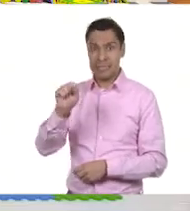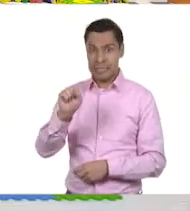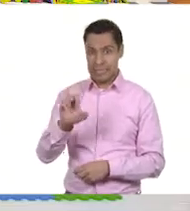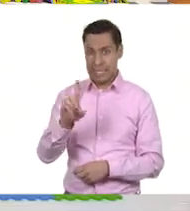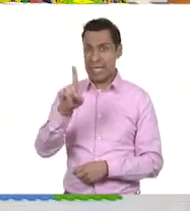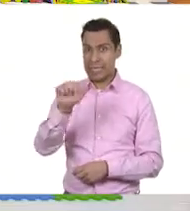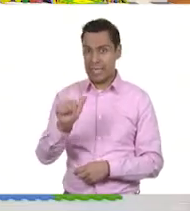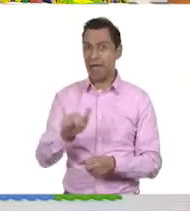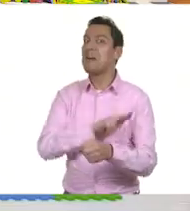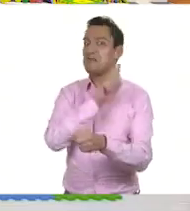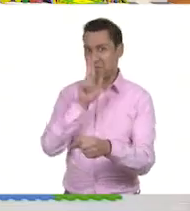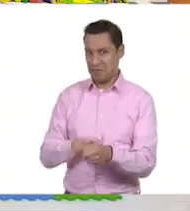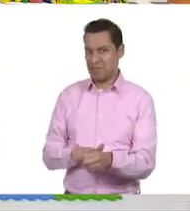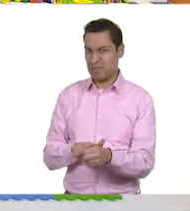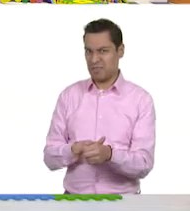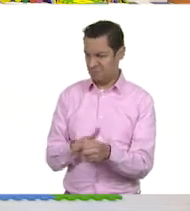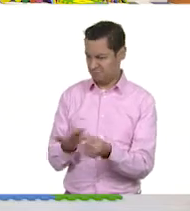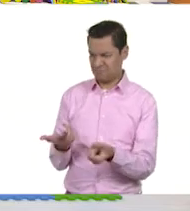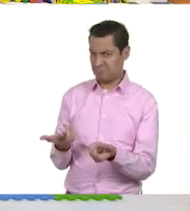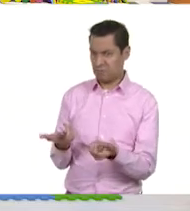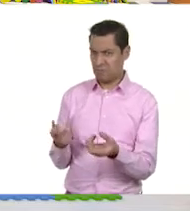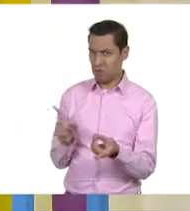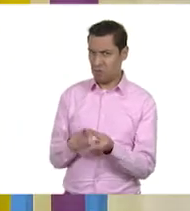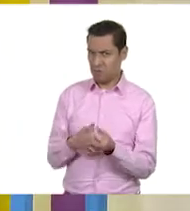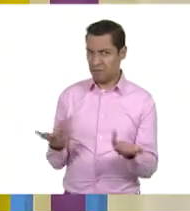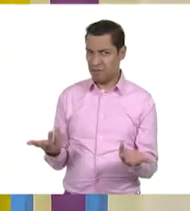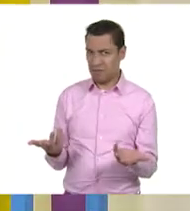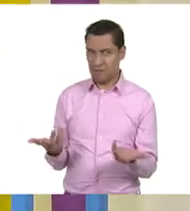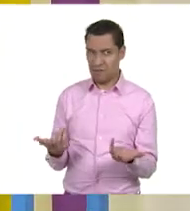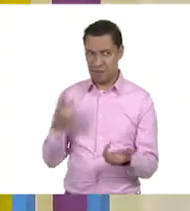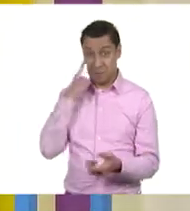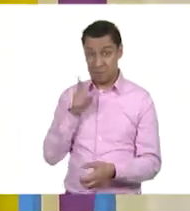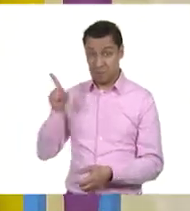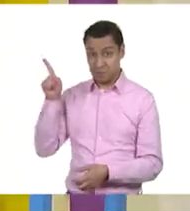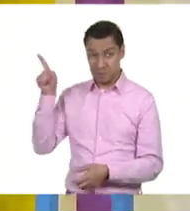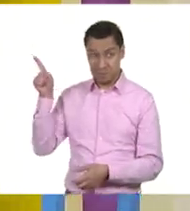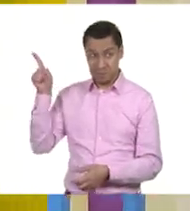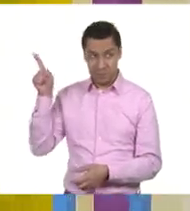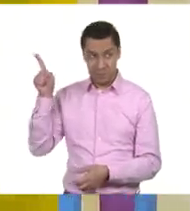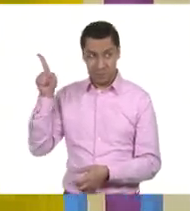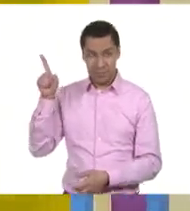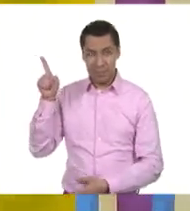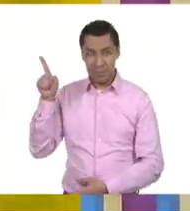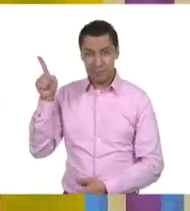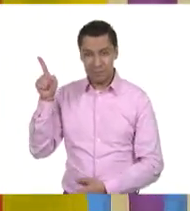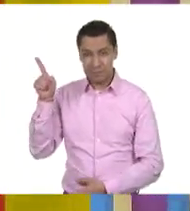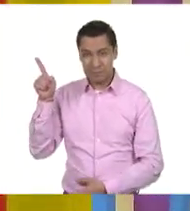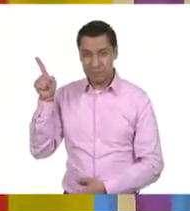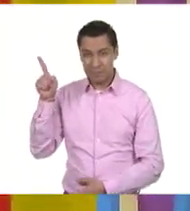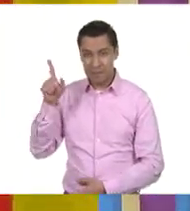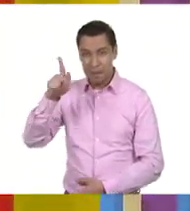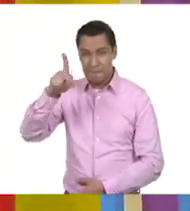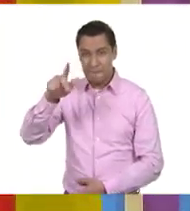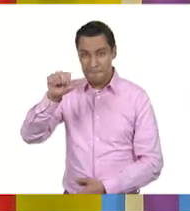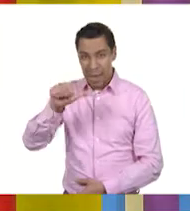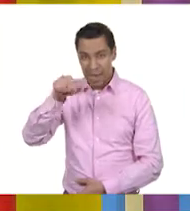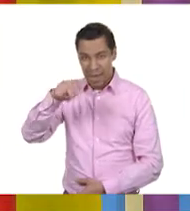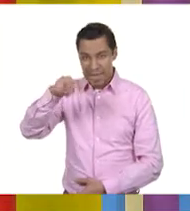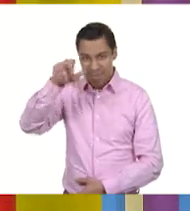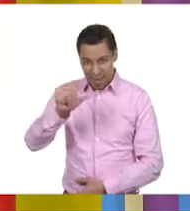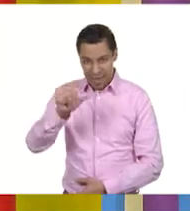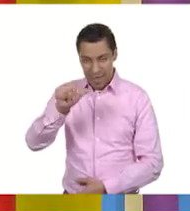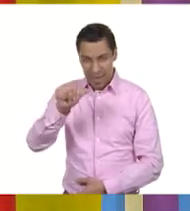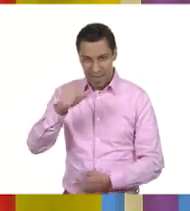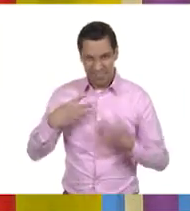natural, ¿verdad? También. Mira, aquí hay una que no sé si tú la conozcas, la pana. La pana, claro. Los